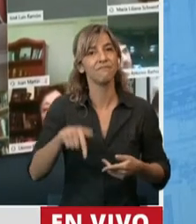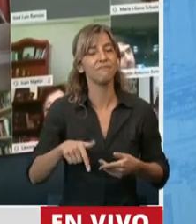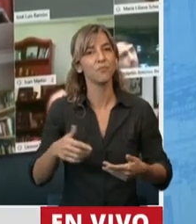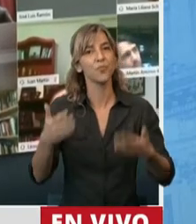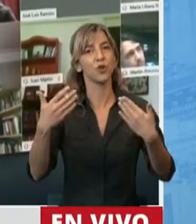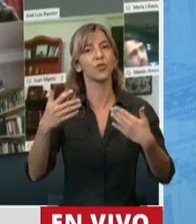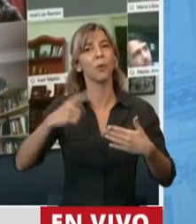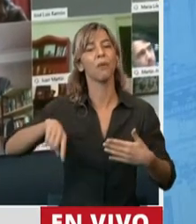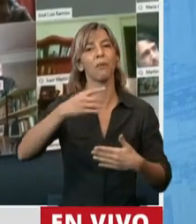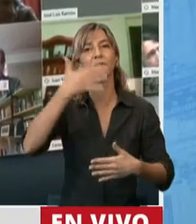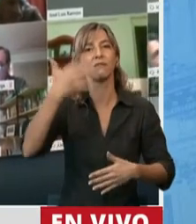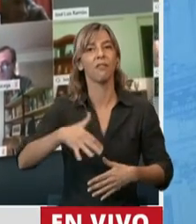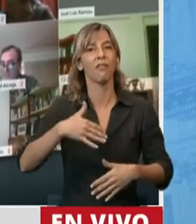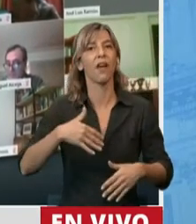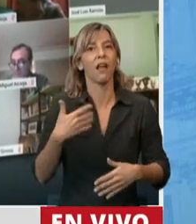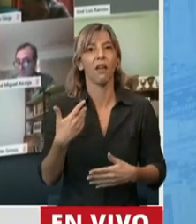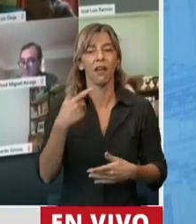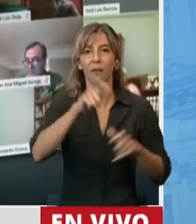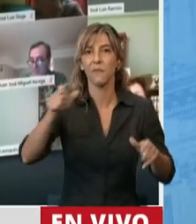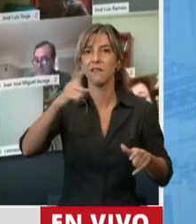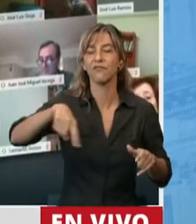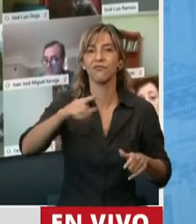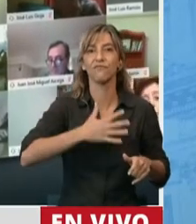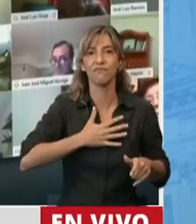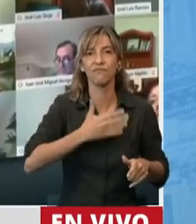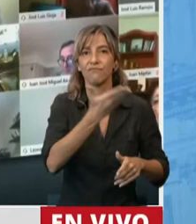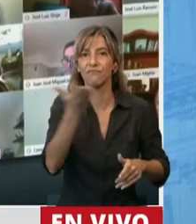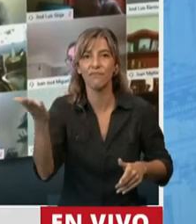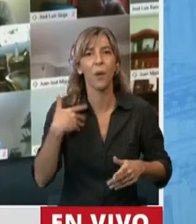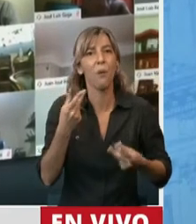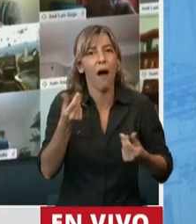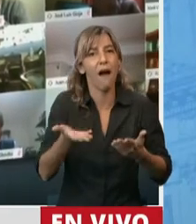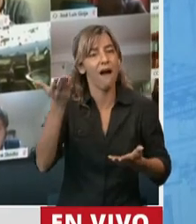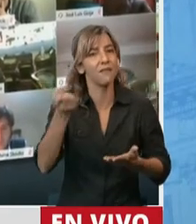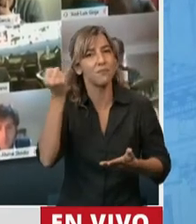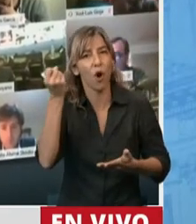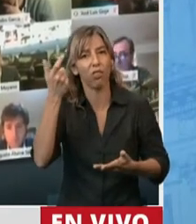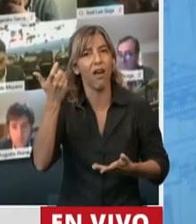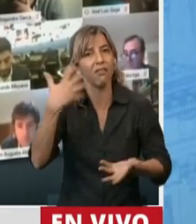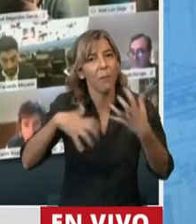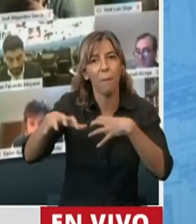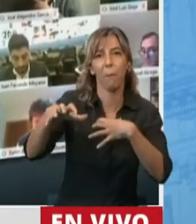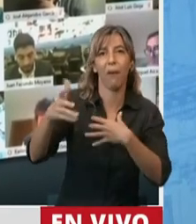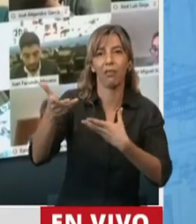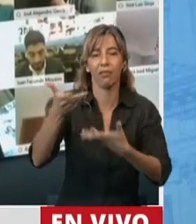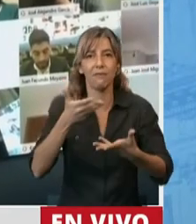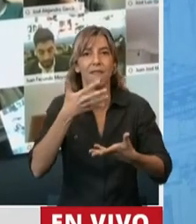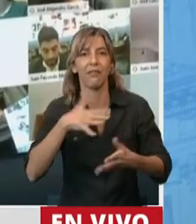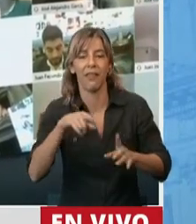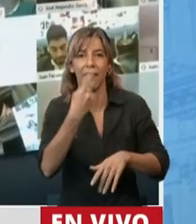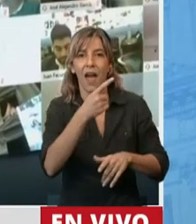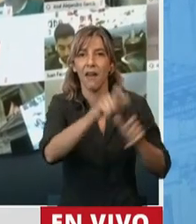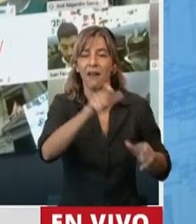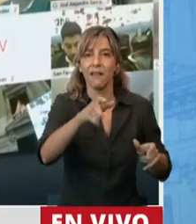entendiendo el valor de la empatía con el prójimo. Quiero remarcar la importancia que